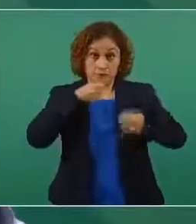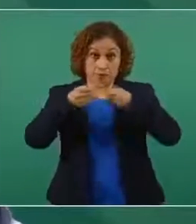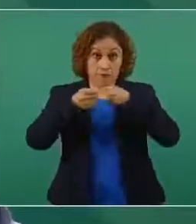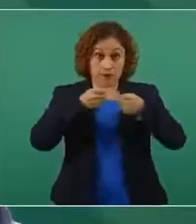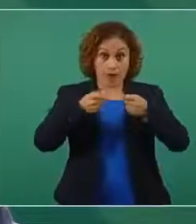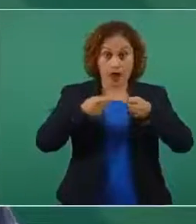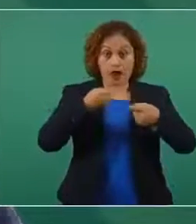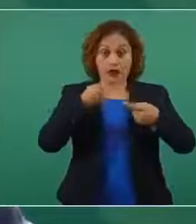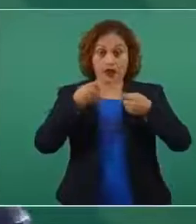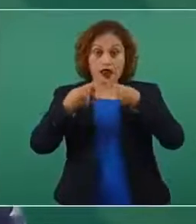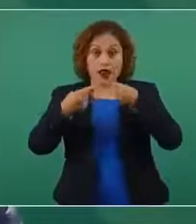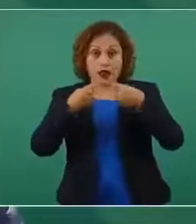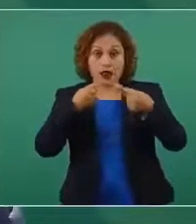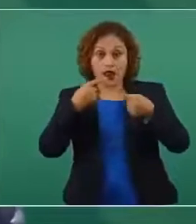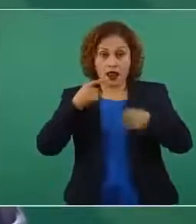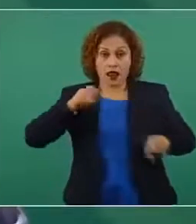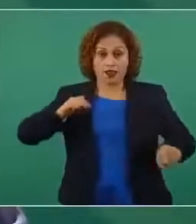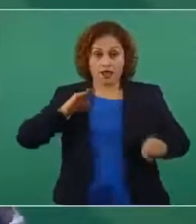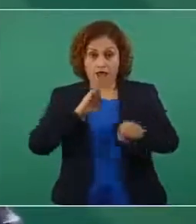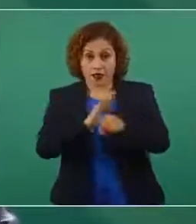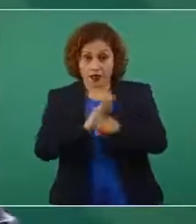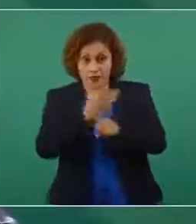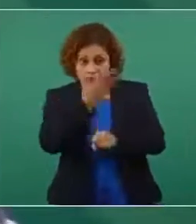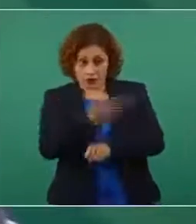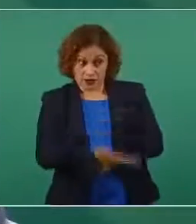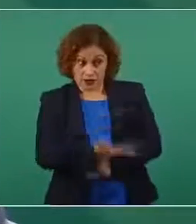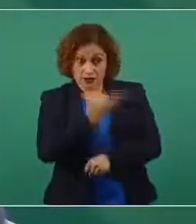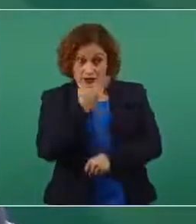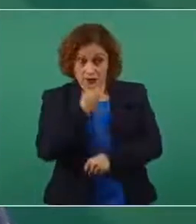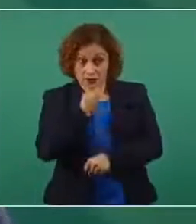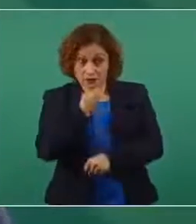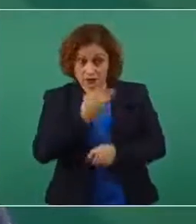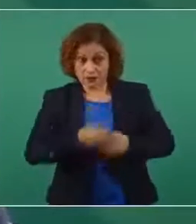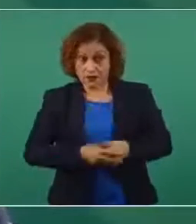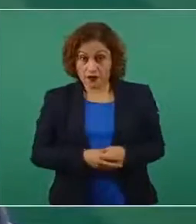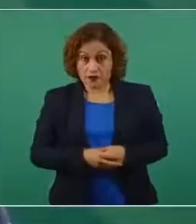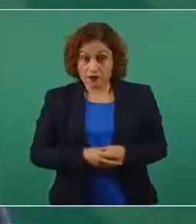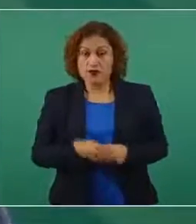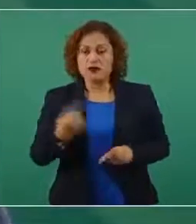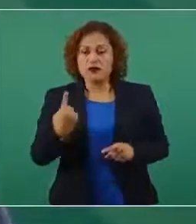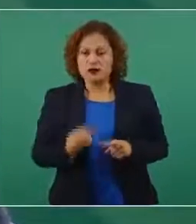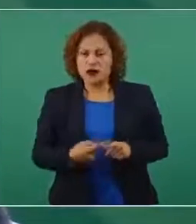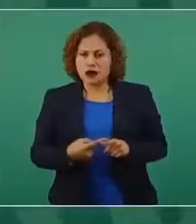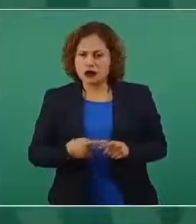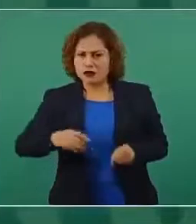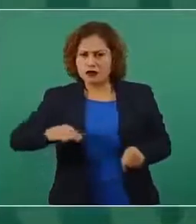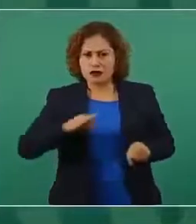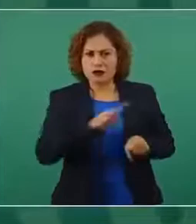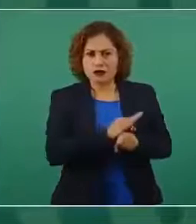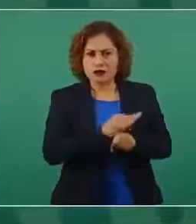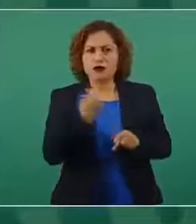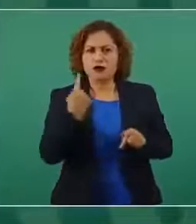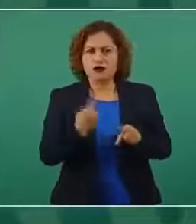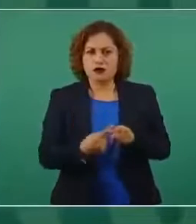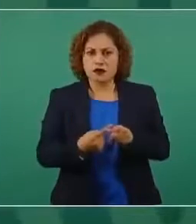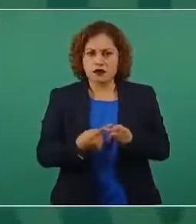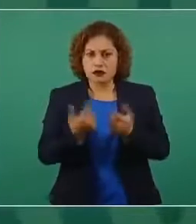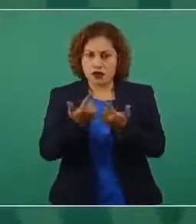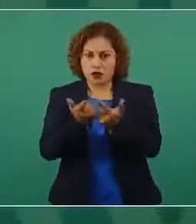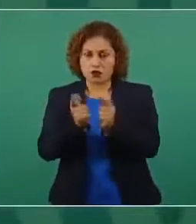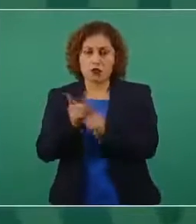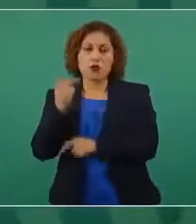defendiendo al señor, sí, los dirigentes de su partido